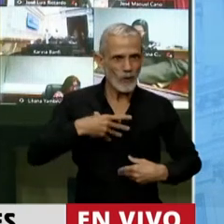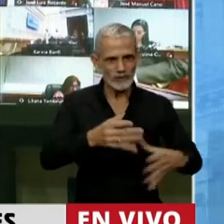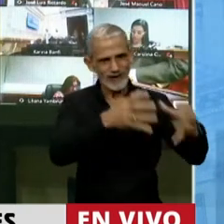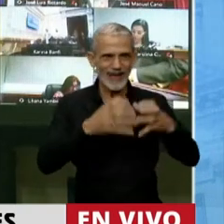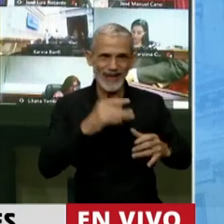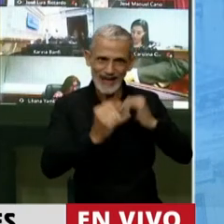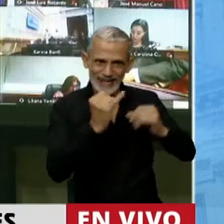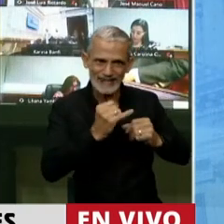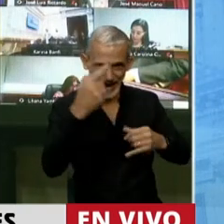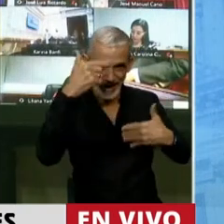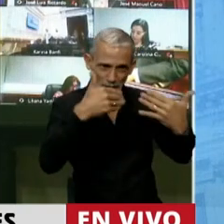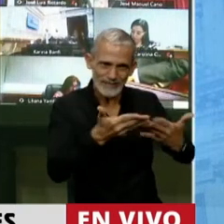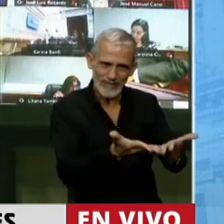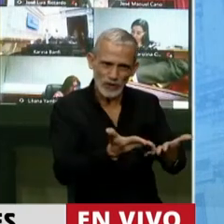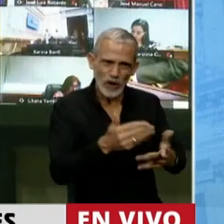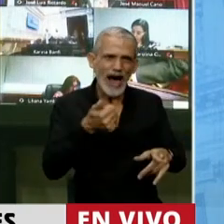Arcioni